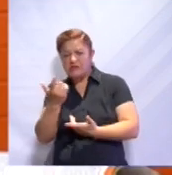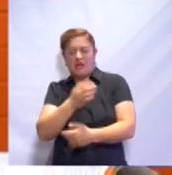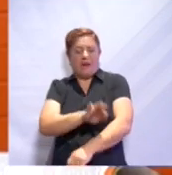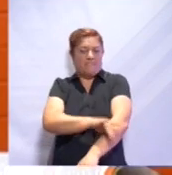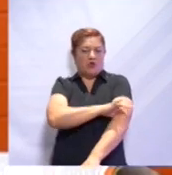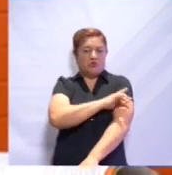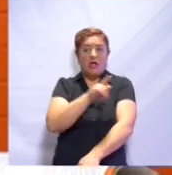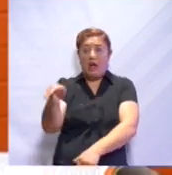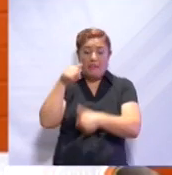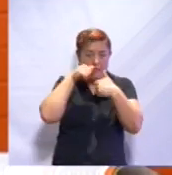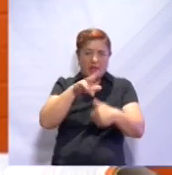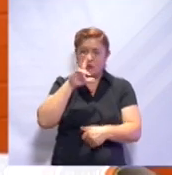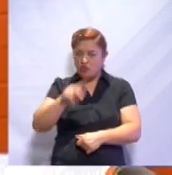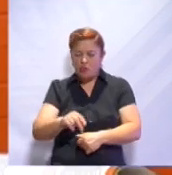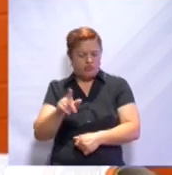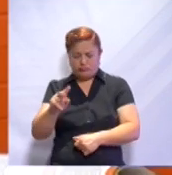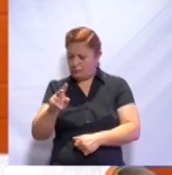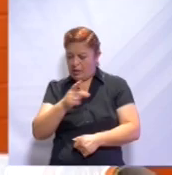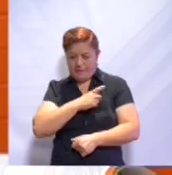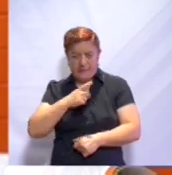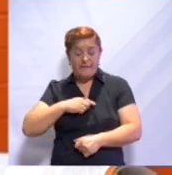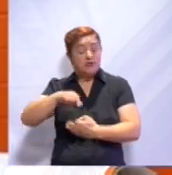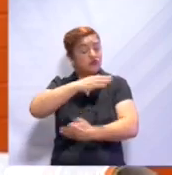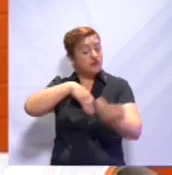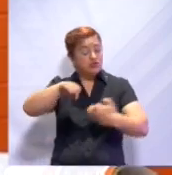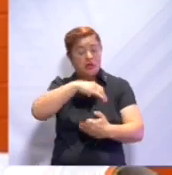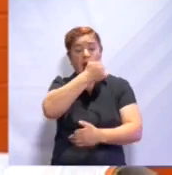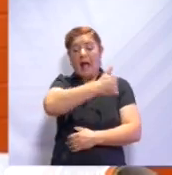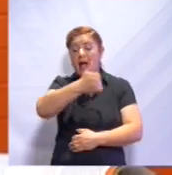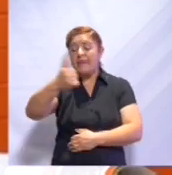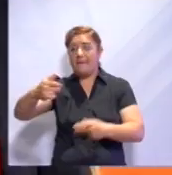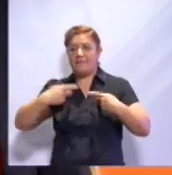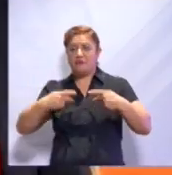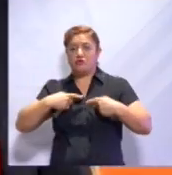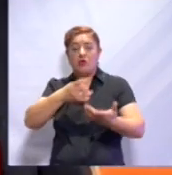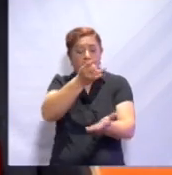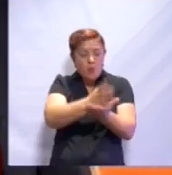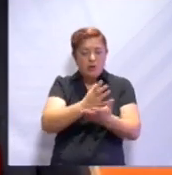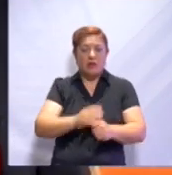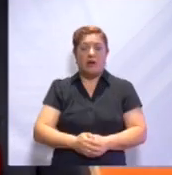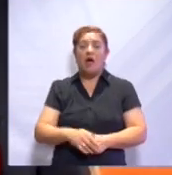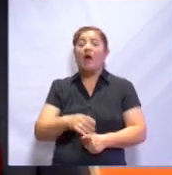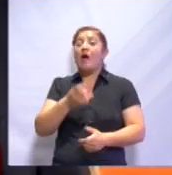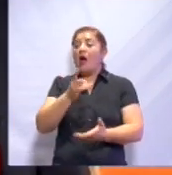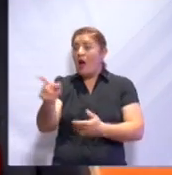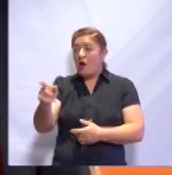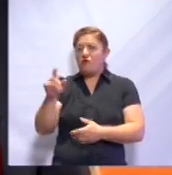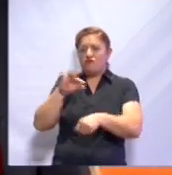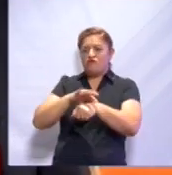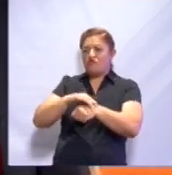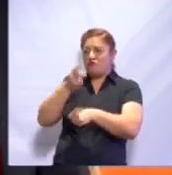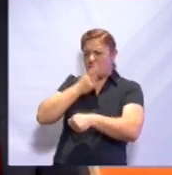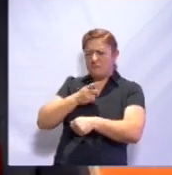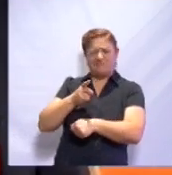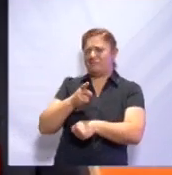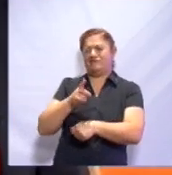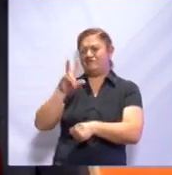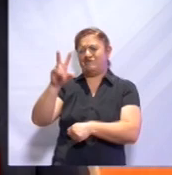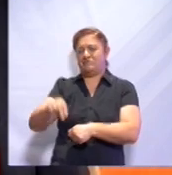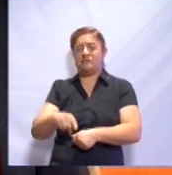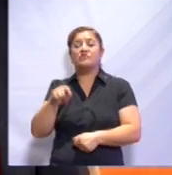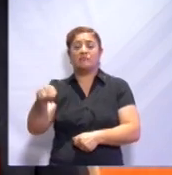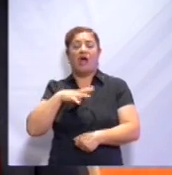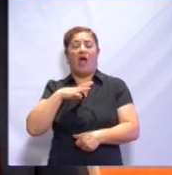esa atención. Todas las personas somos únicas, no necesariamente teniendo un diagnóstico. Por lo mismo, no le pueden